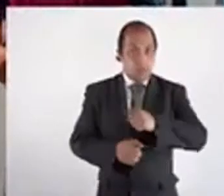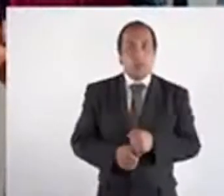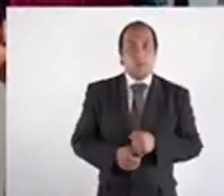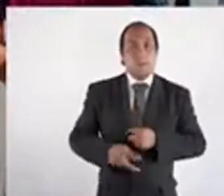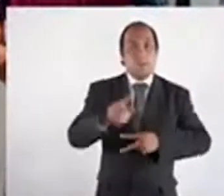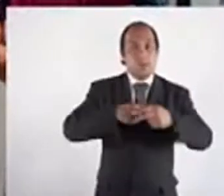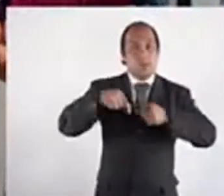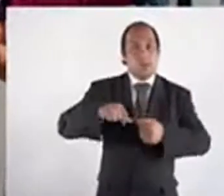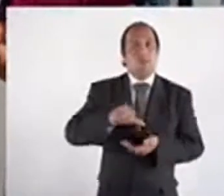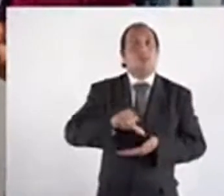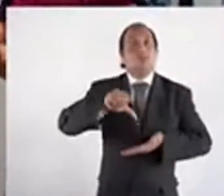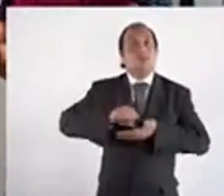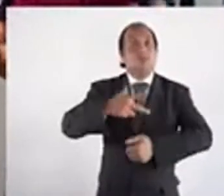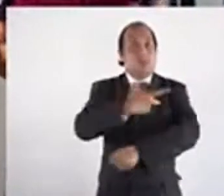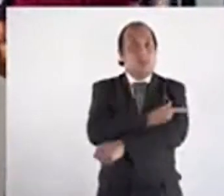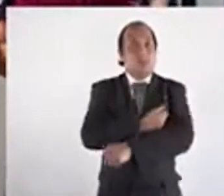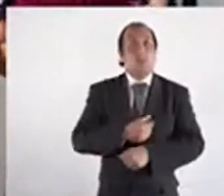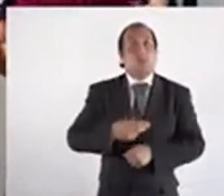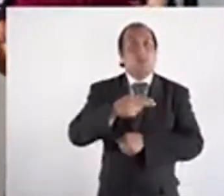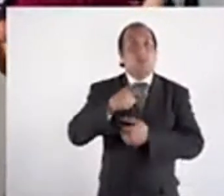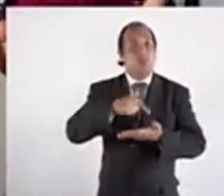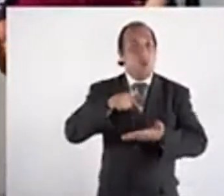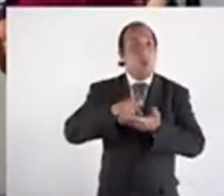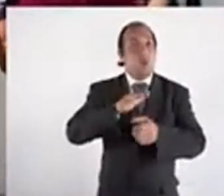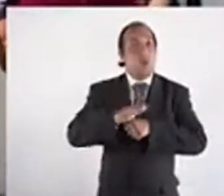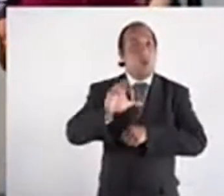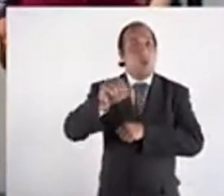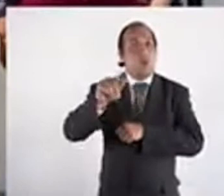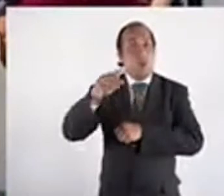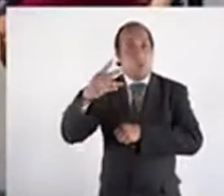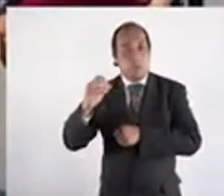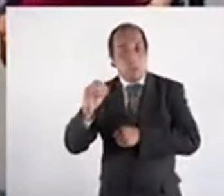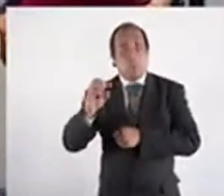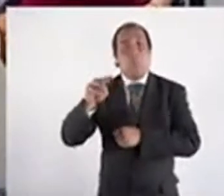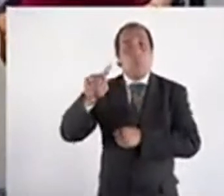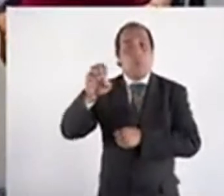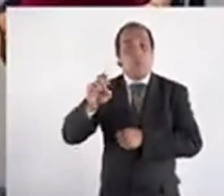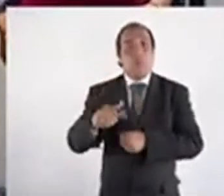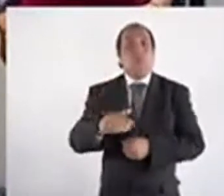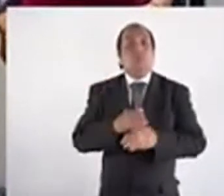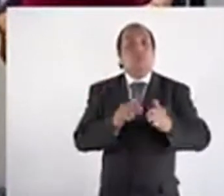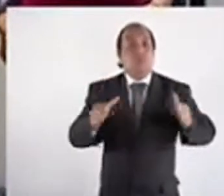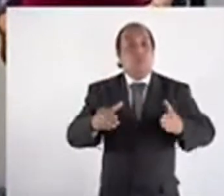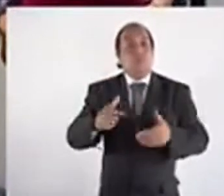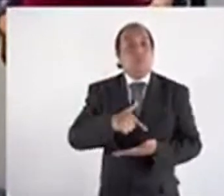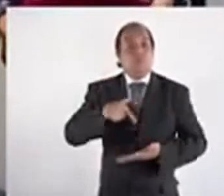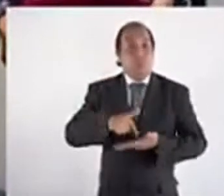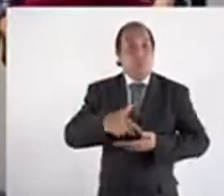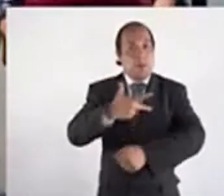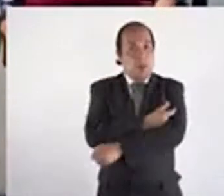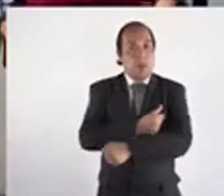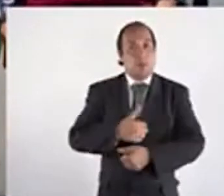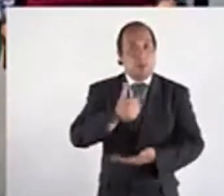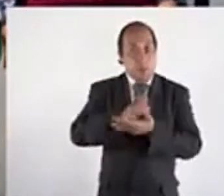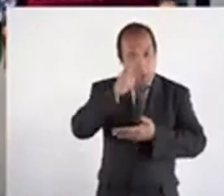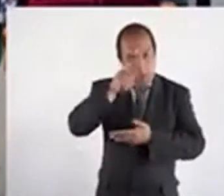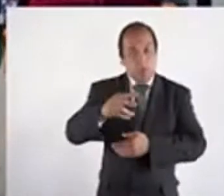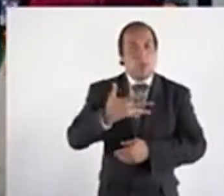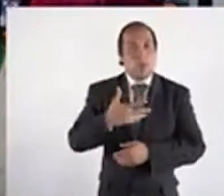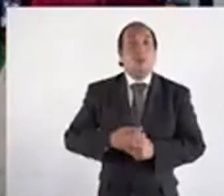Buenas tardes, estamos aquí en el Centro de Vacunación de Campo Marte, uno de los grandes centros de vacunación que hay en la Ciudad de México.